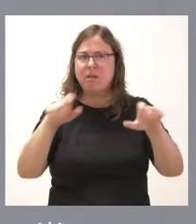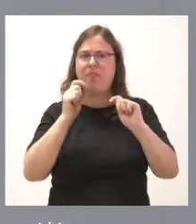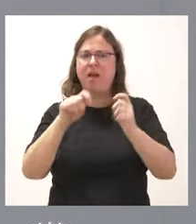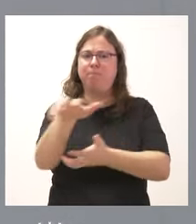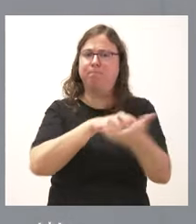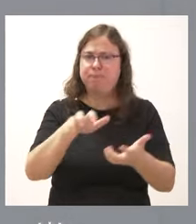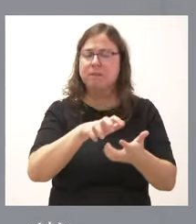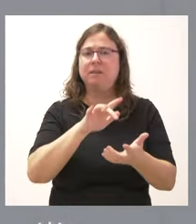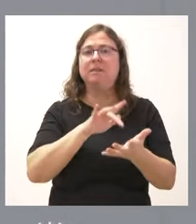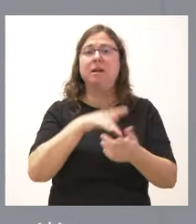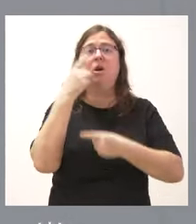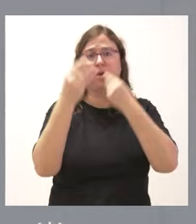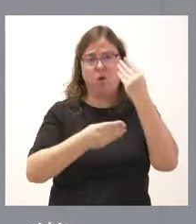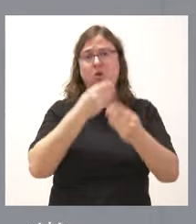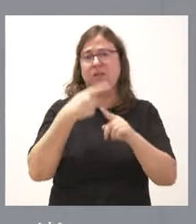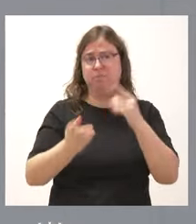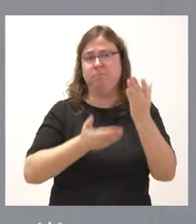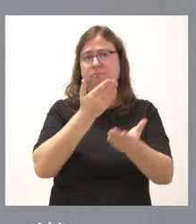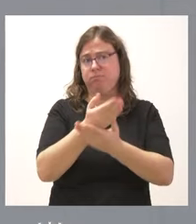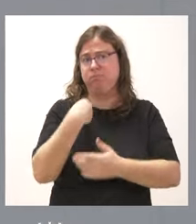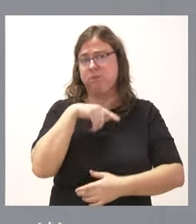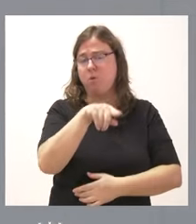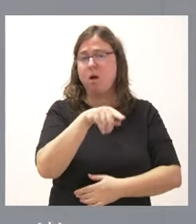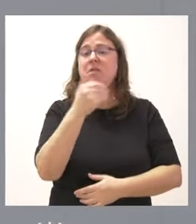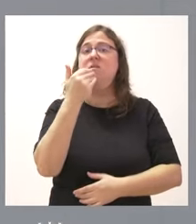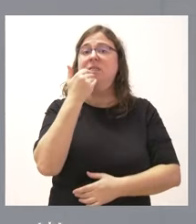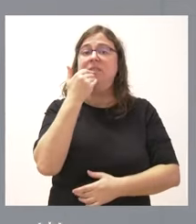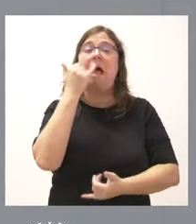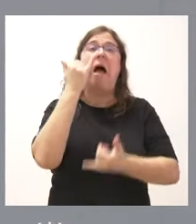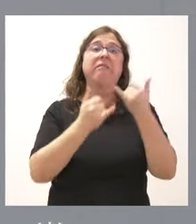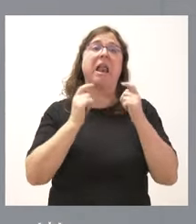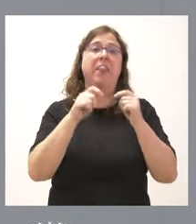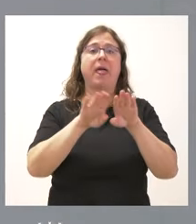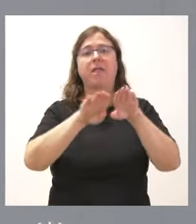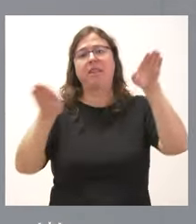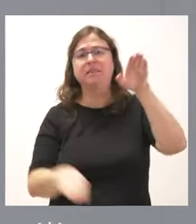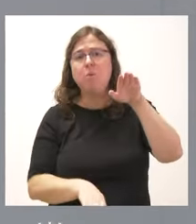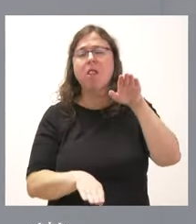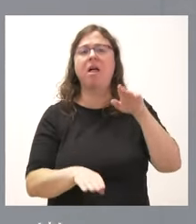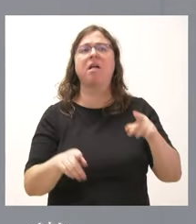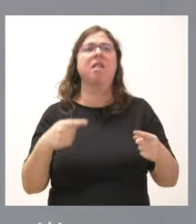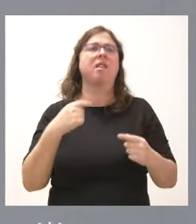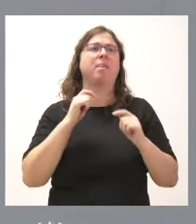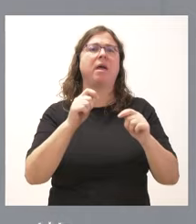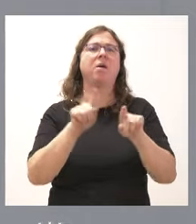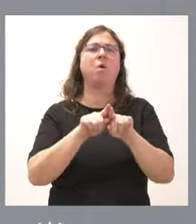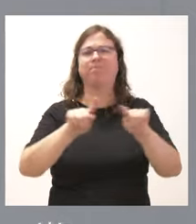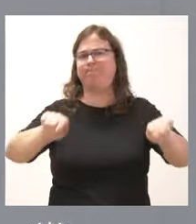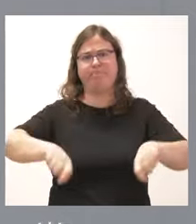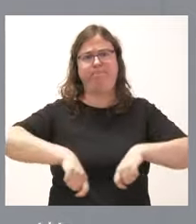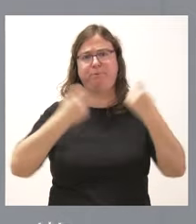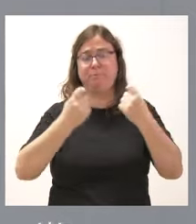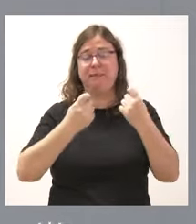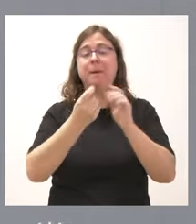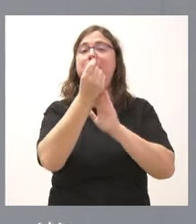a actividades como las que se plantean, que, en definitiva, se basan en la desigualdad, se basan en la ruptura de los